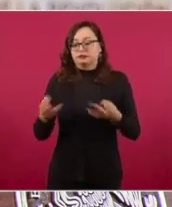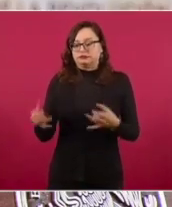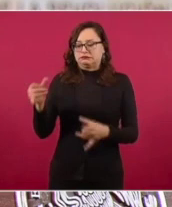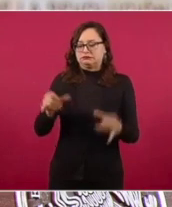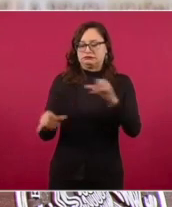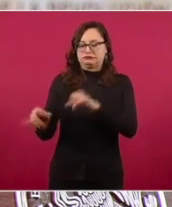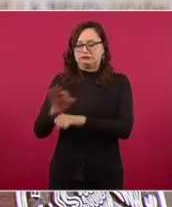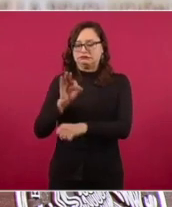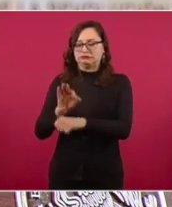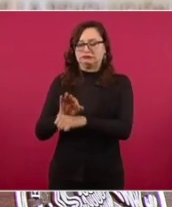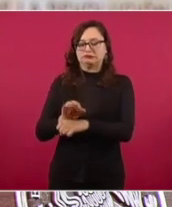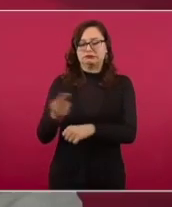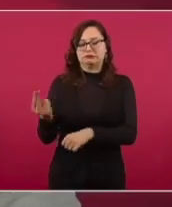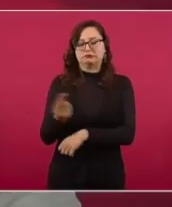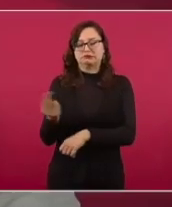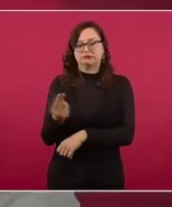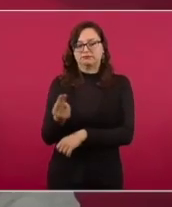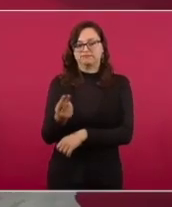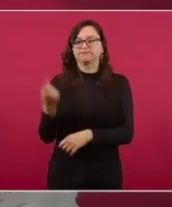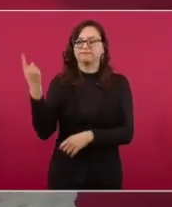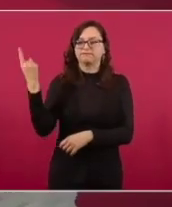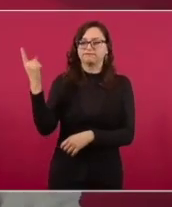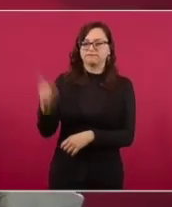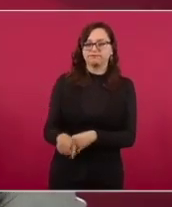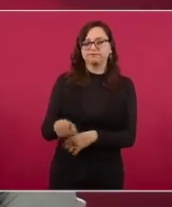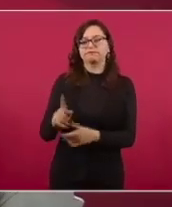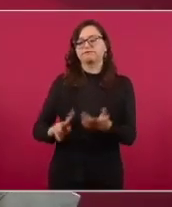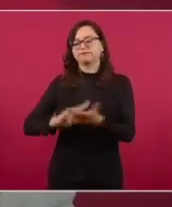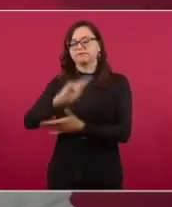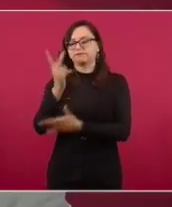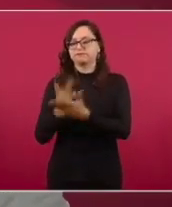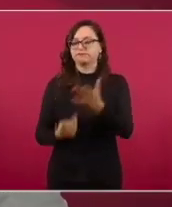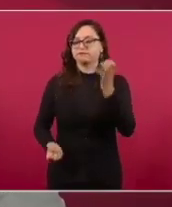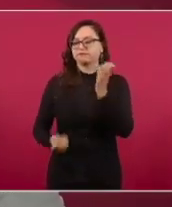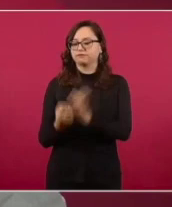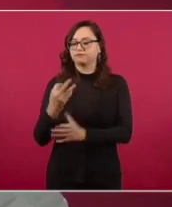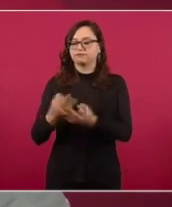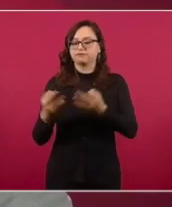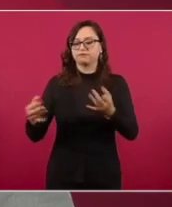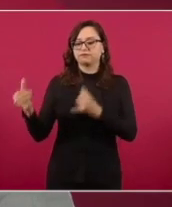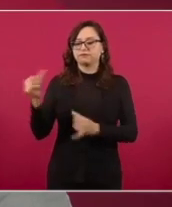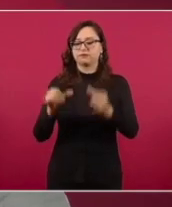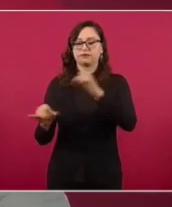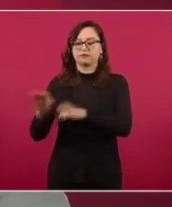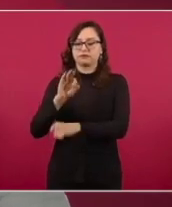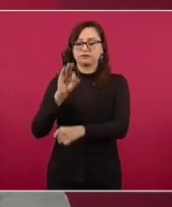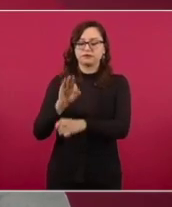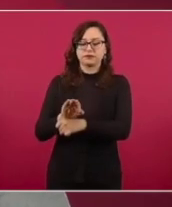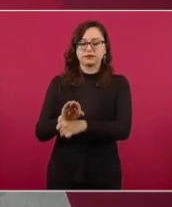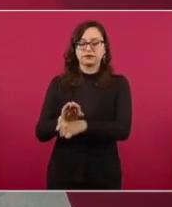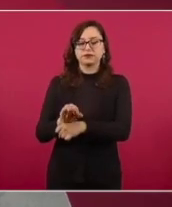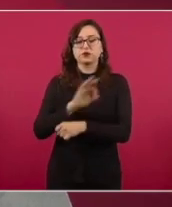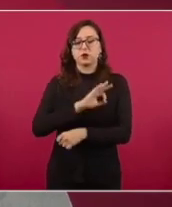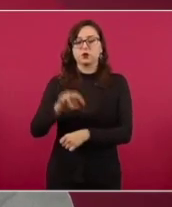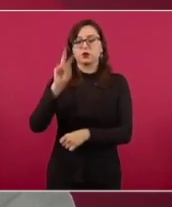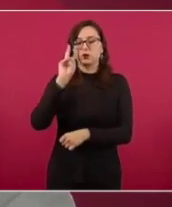de la República instruyó a la Secretaría de Agricultura la creación del programa Fertilizantes para el Bienestar. Y en esta lámina les